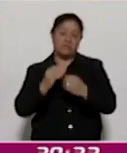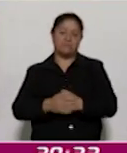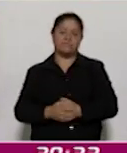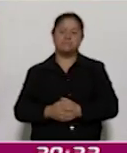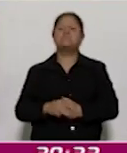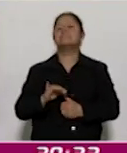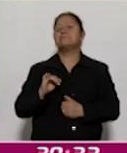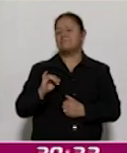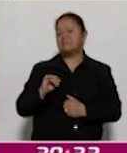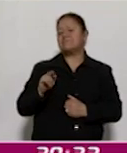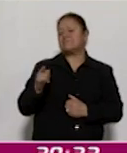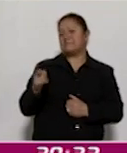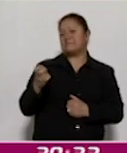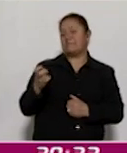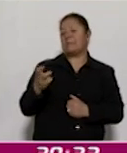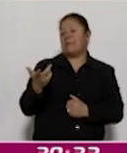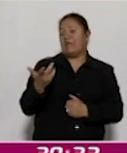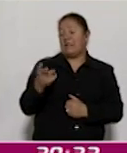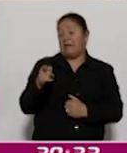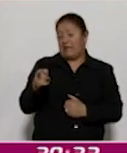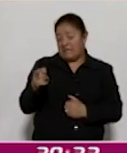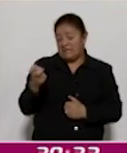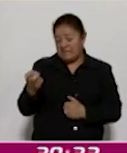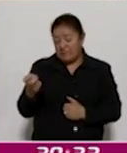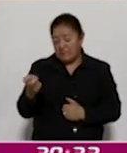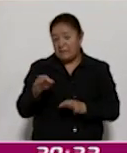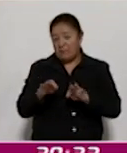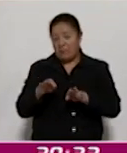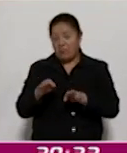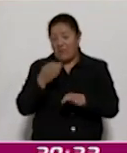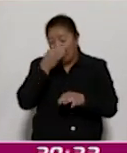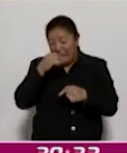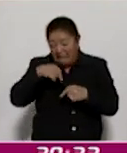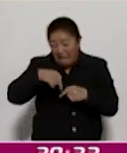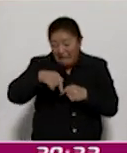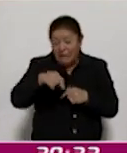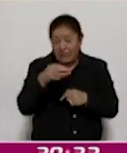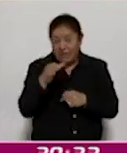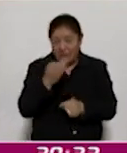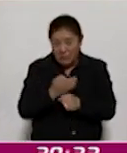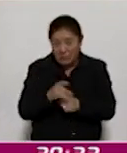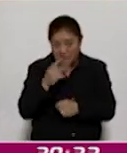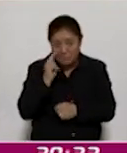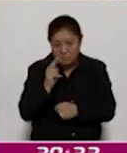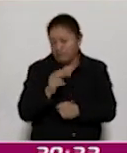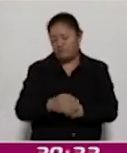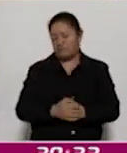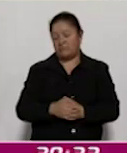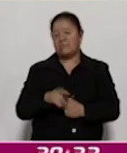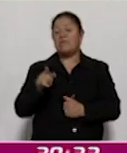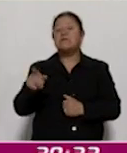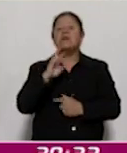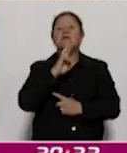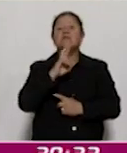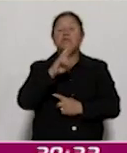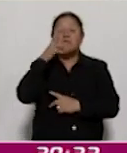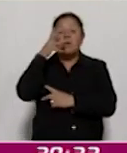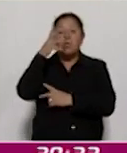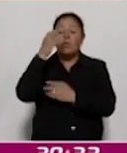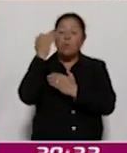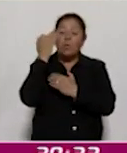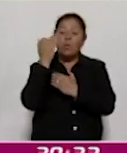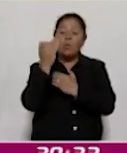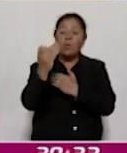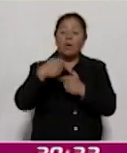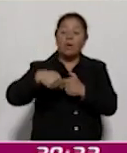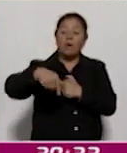necesariamente en el corto plazo se vean. Mucho es de largo aliento. Resultados a mediano plazo, a largo, pero todo va encaminado de